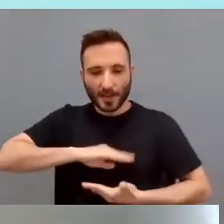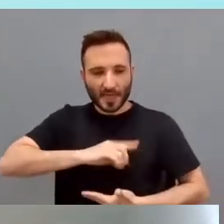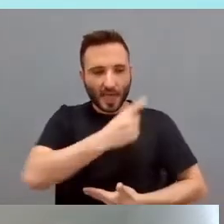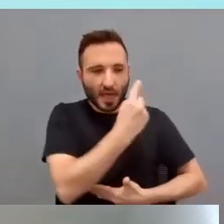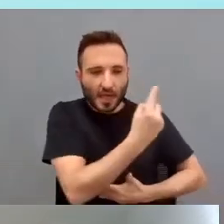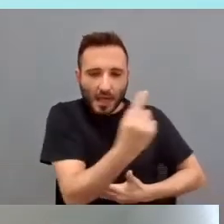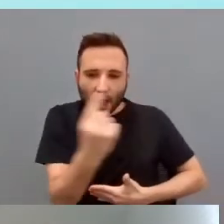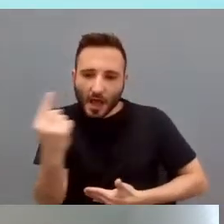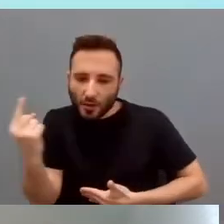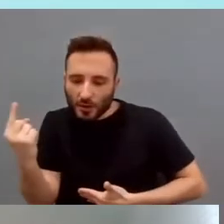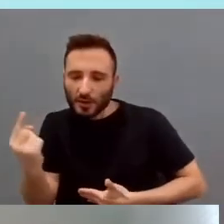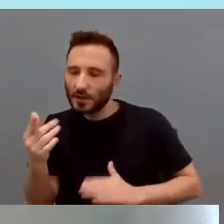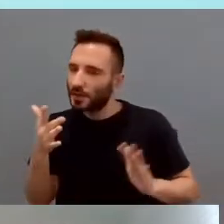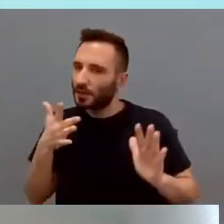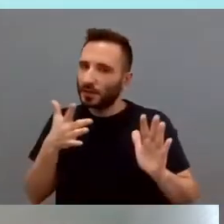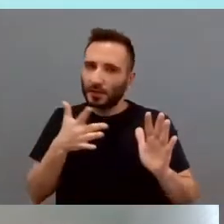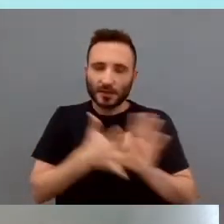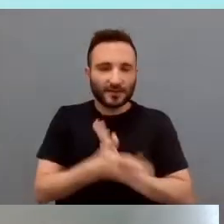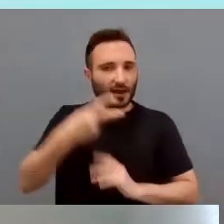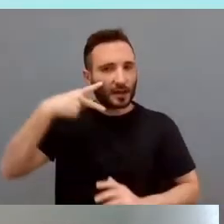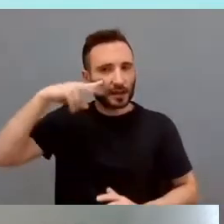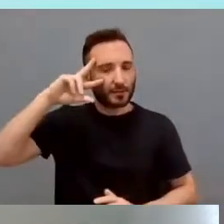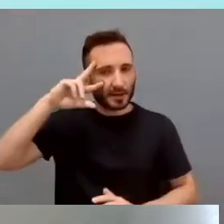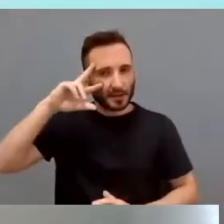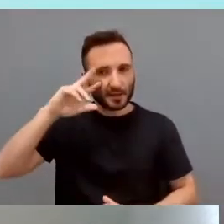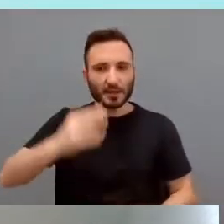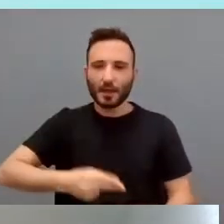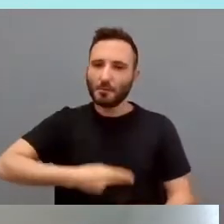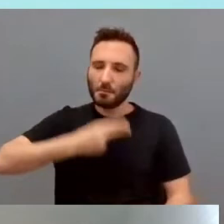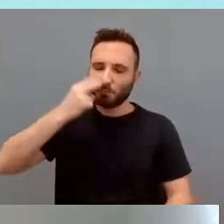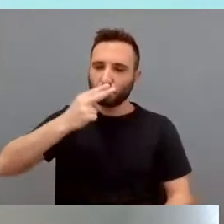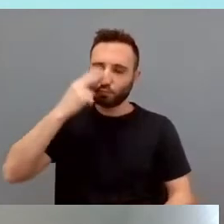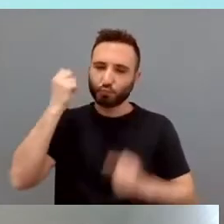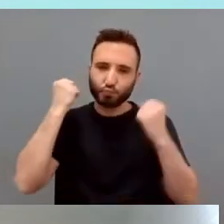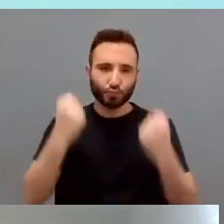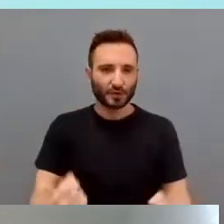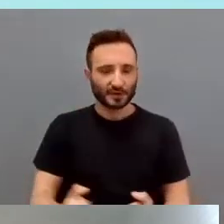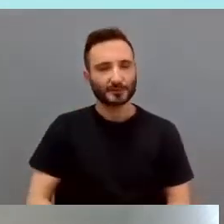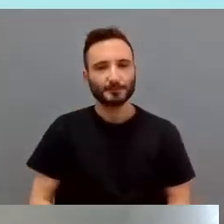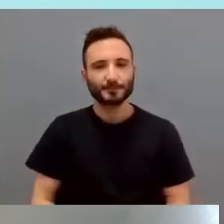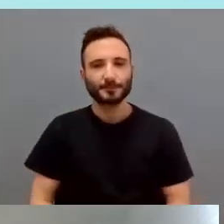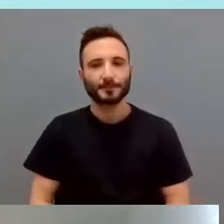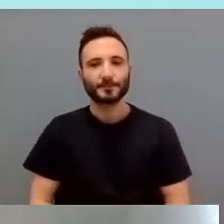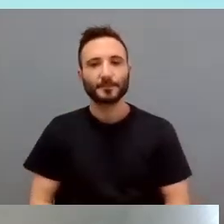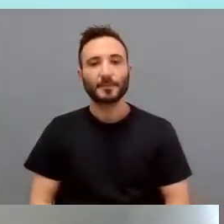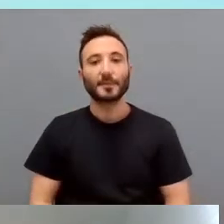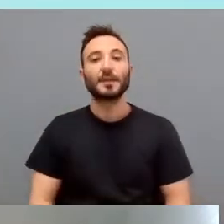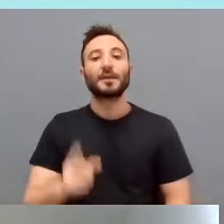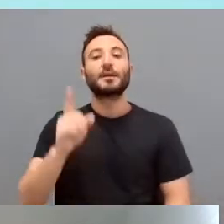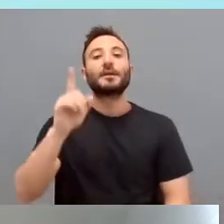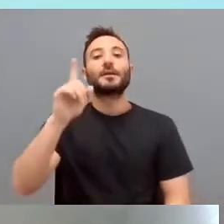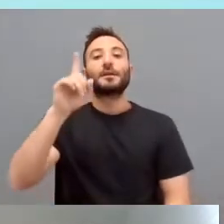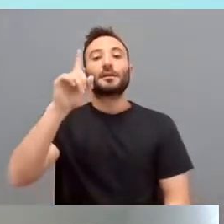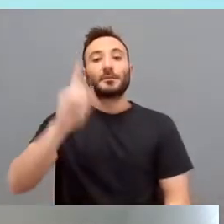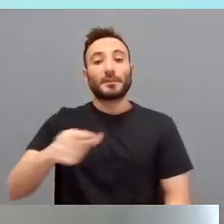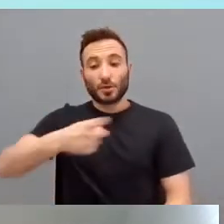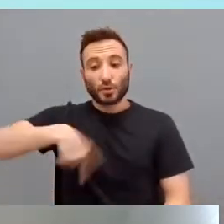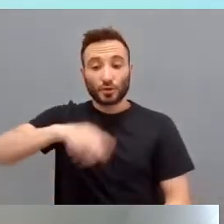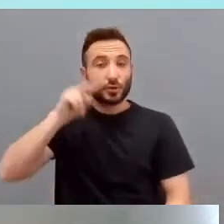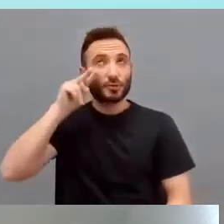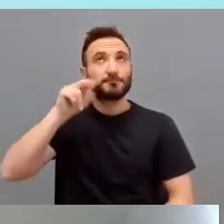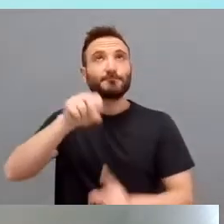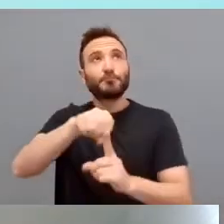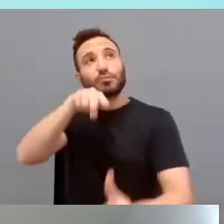uno y de verdad que está siendo una experiencia muy interesante. Obviamente, cuando nosotros miramos hacia el